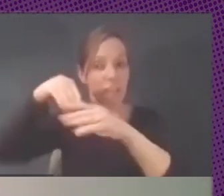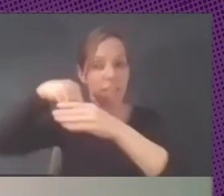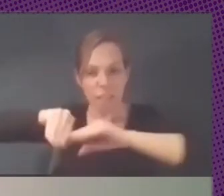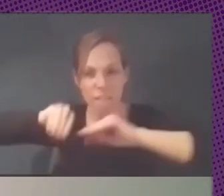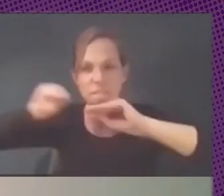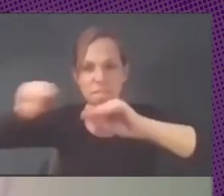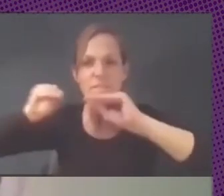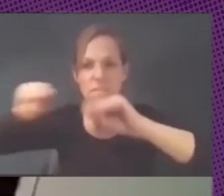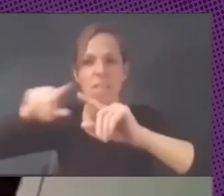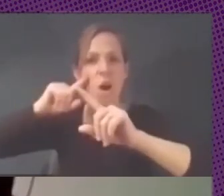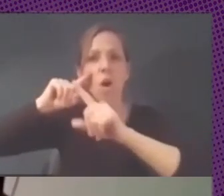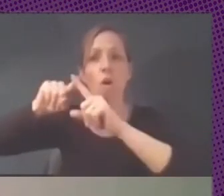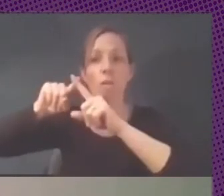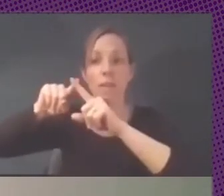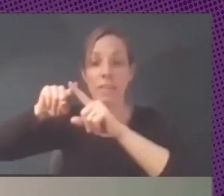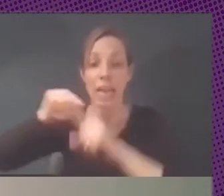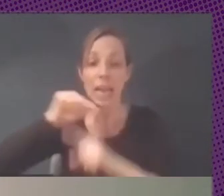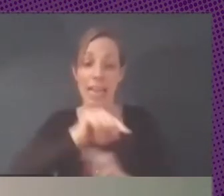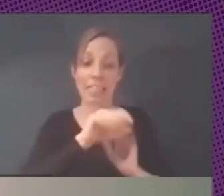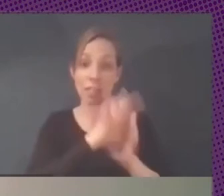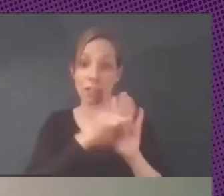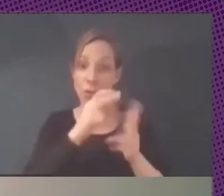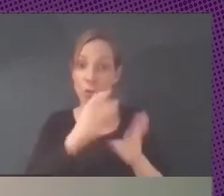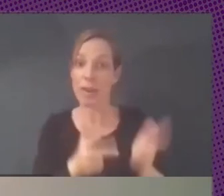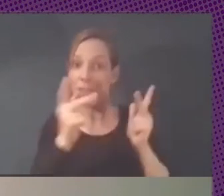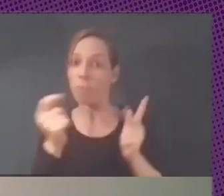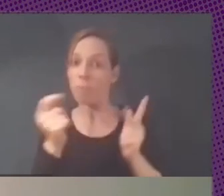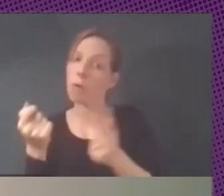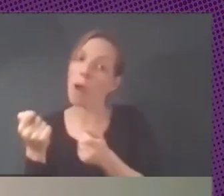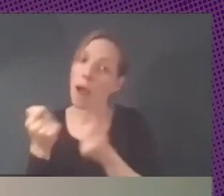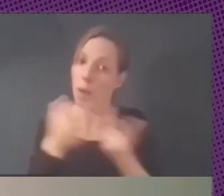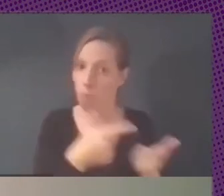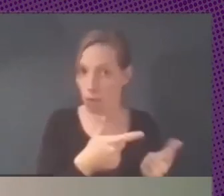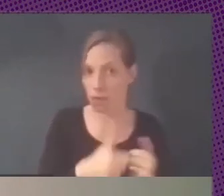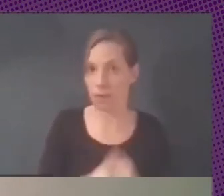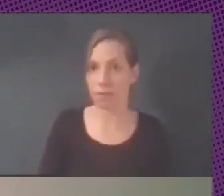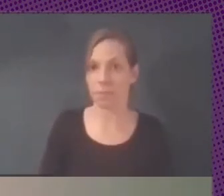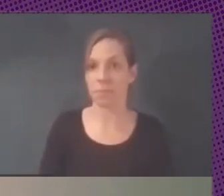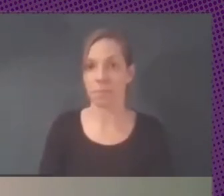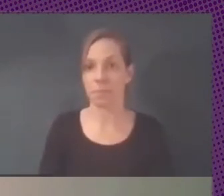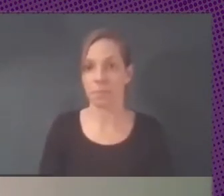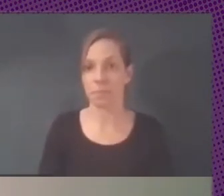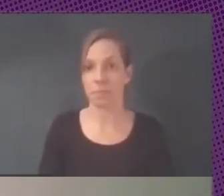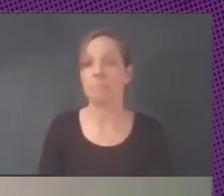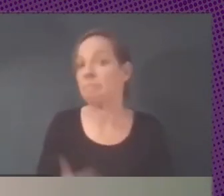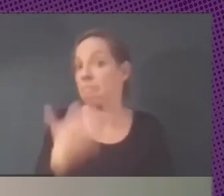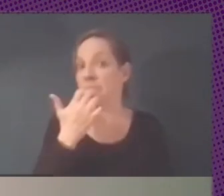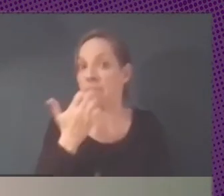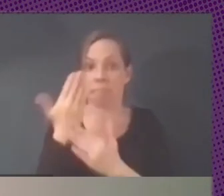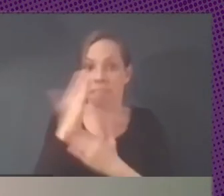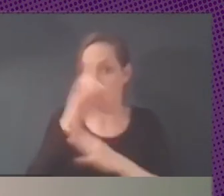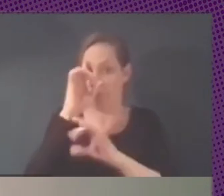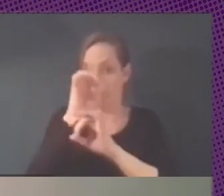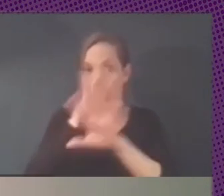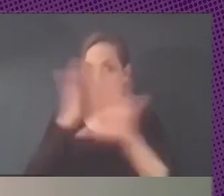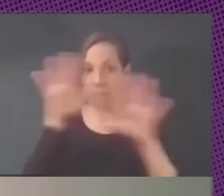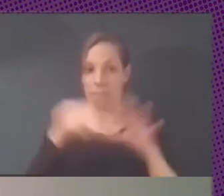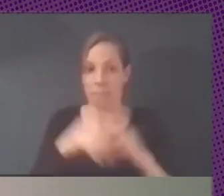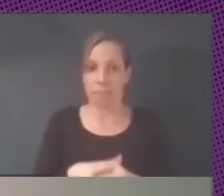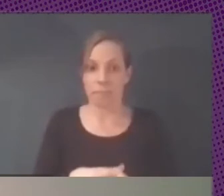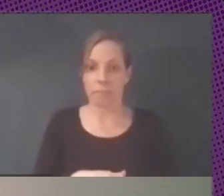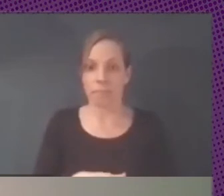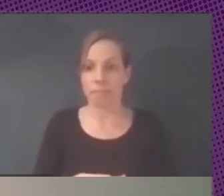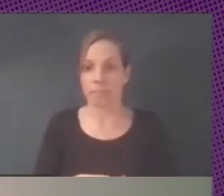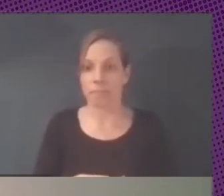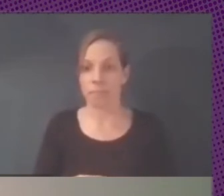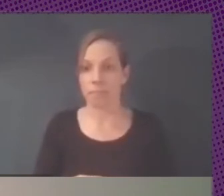aportar desarrollo en ese software y brindar soluciones dentro del software libre en este caso eso es un ejemplo claro y bueno de hecho un poco como decía